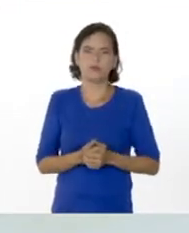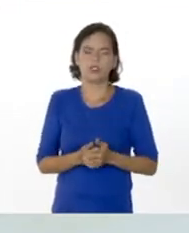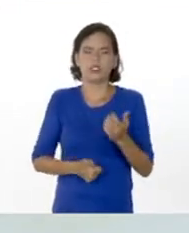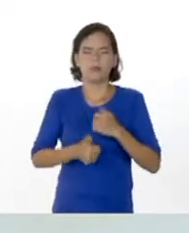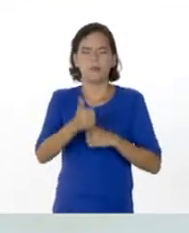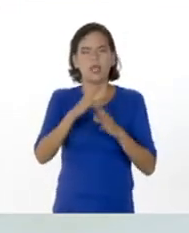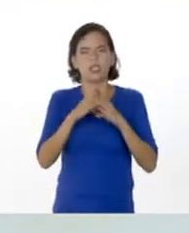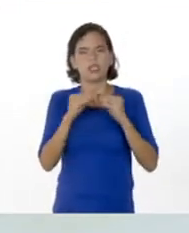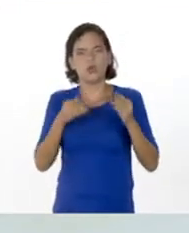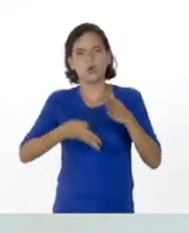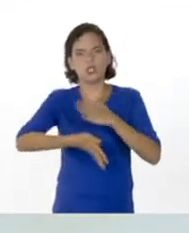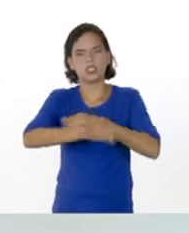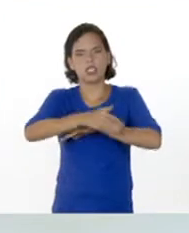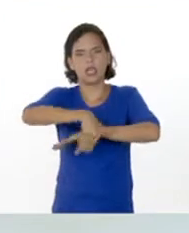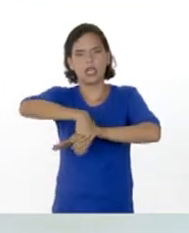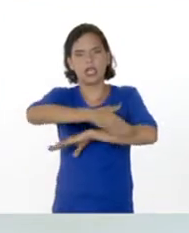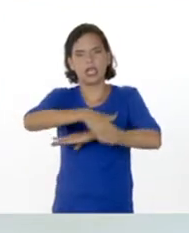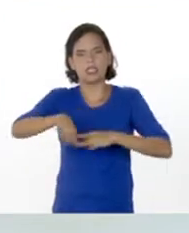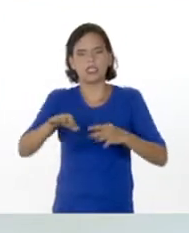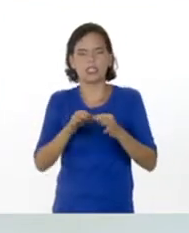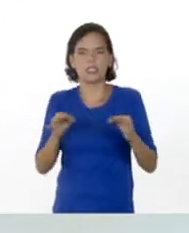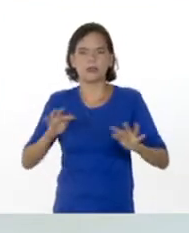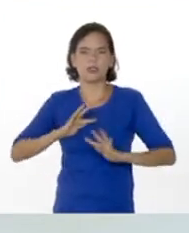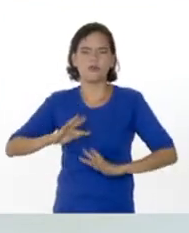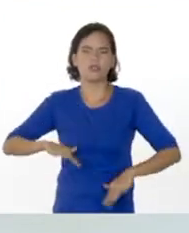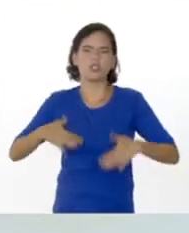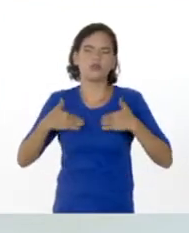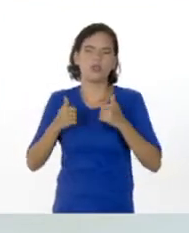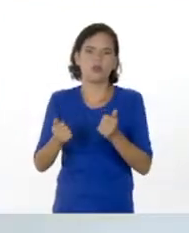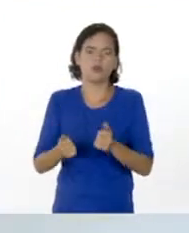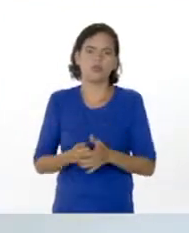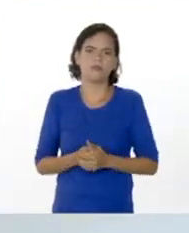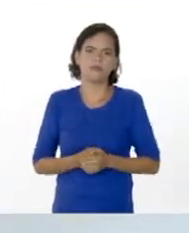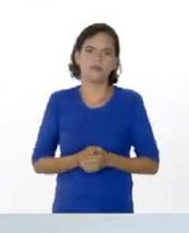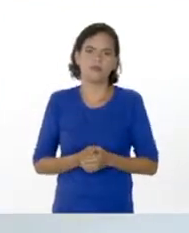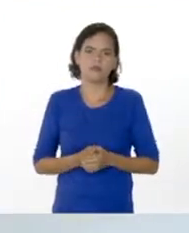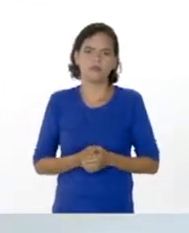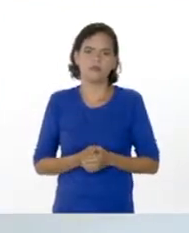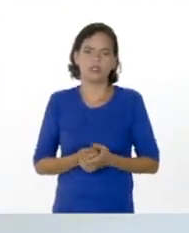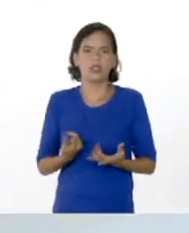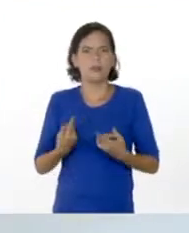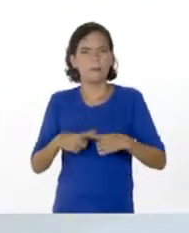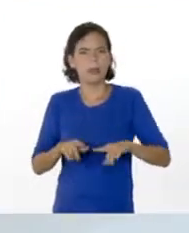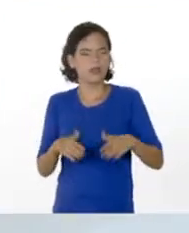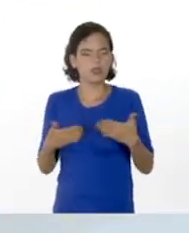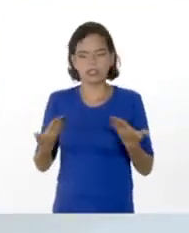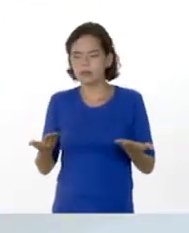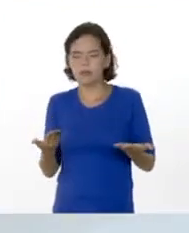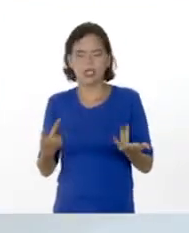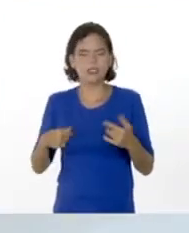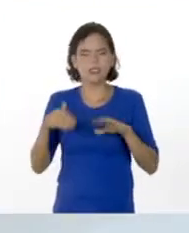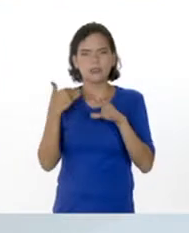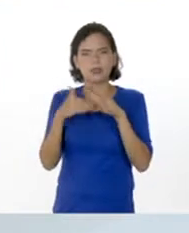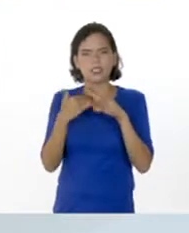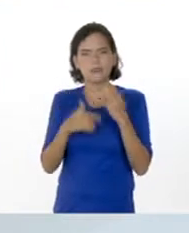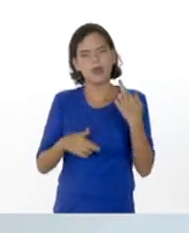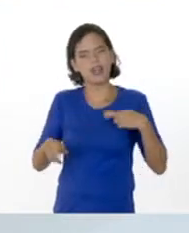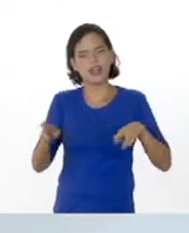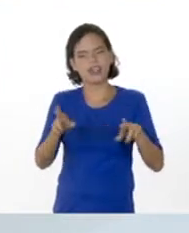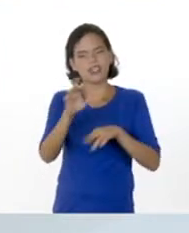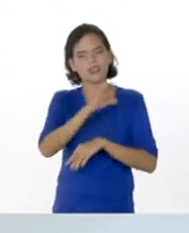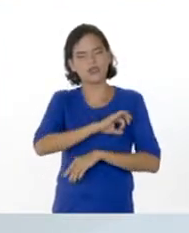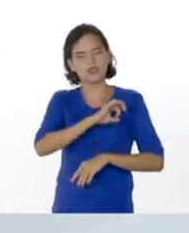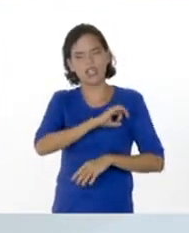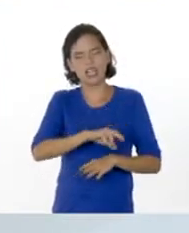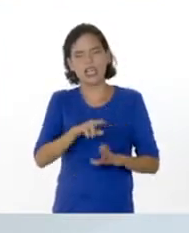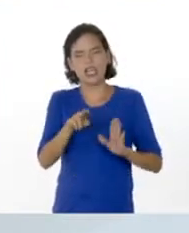todo al salir a la calle, tener el distanciamiento físico saludable. Así es César, pero ¿qué te parece si posteamos en las redes sociales las medidas